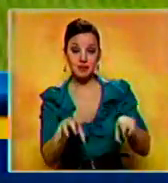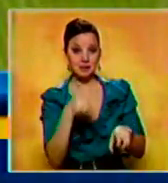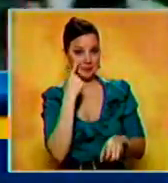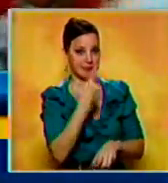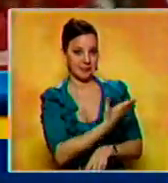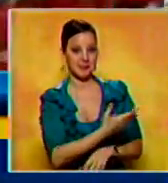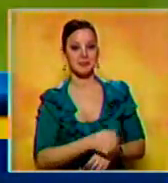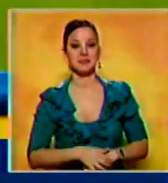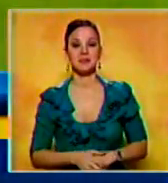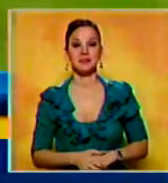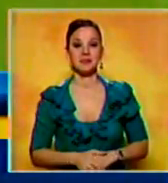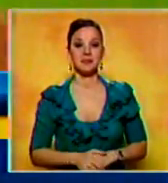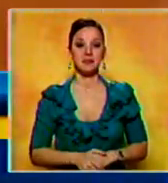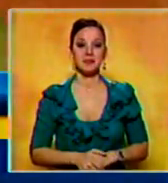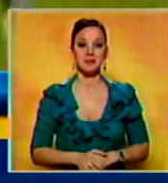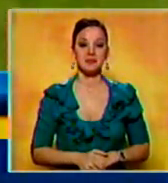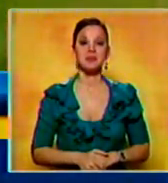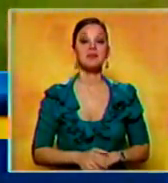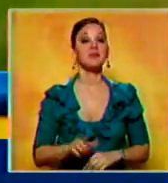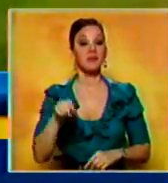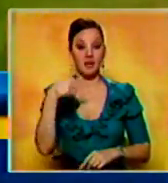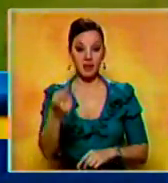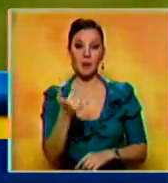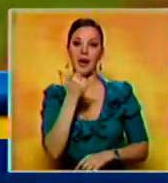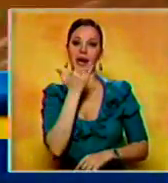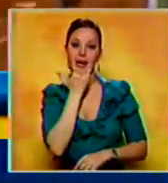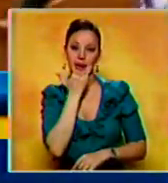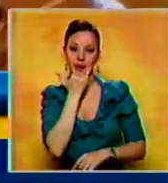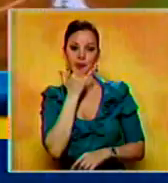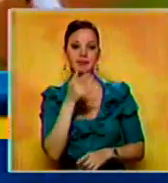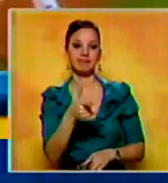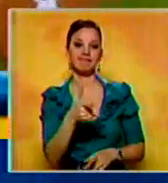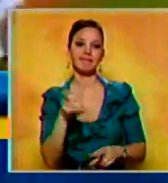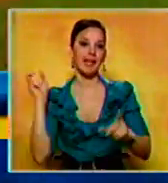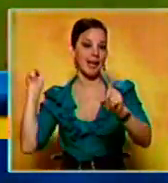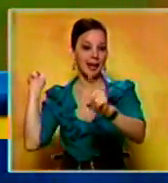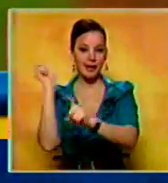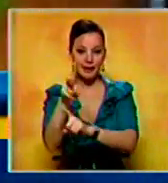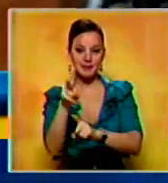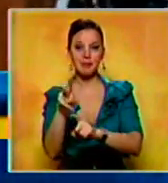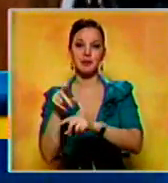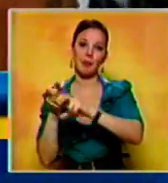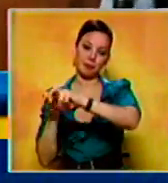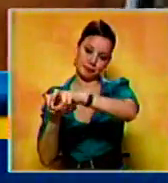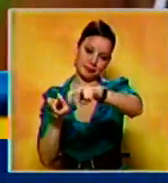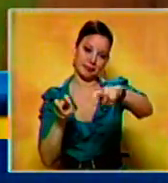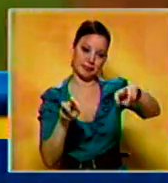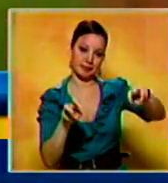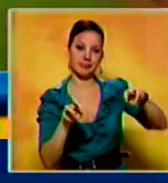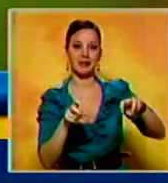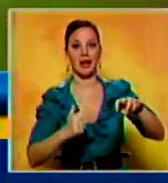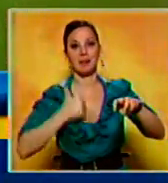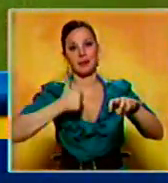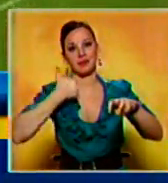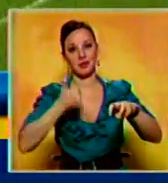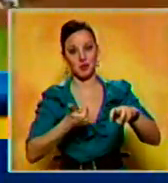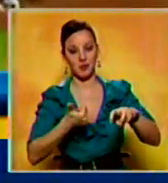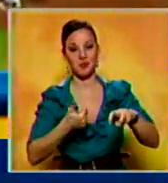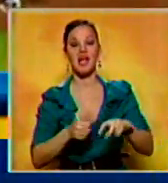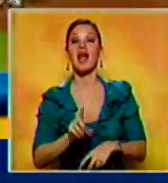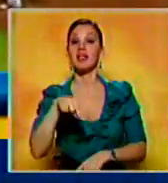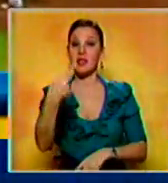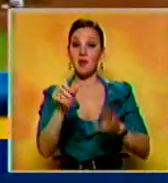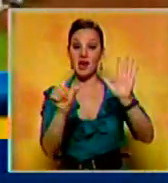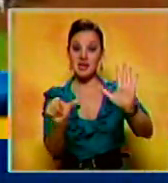para que anotaran a Daniel Mayora y tras error de Héctor Jiménez en el lanzamiento llegaría hasta el plato Jorvi Torrealba. En el sexto